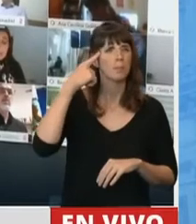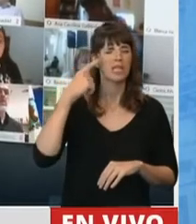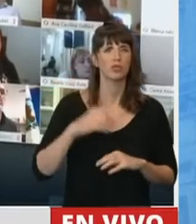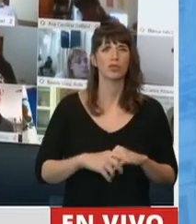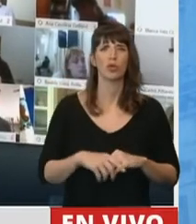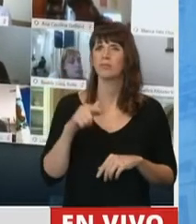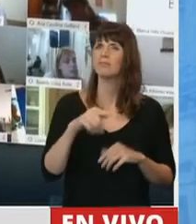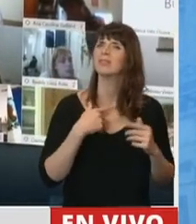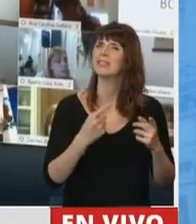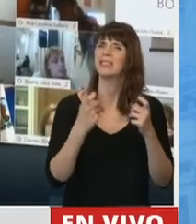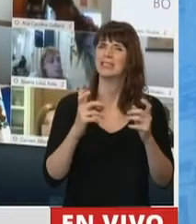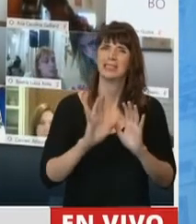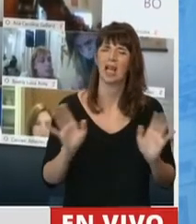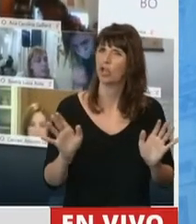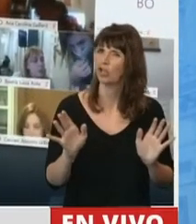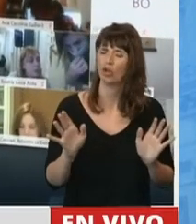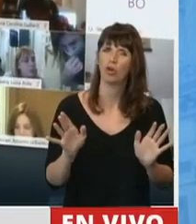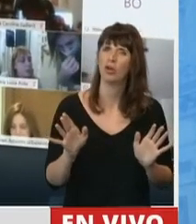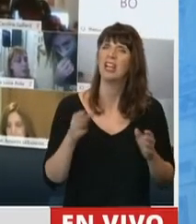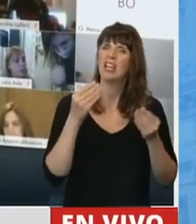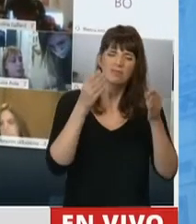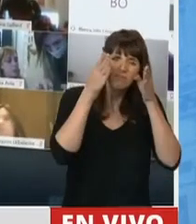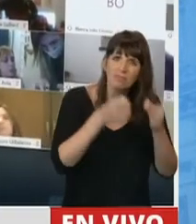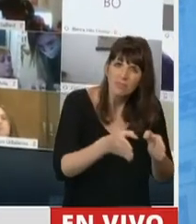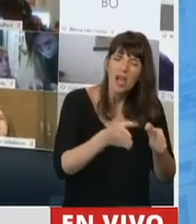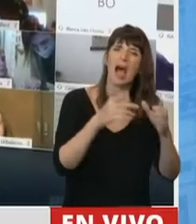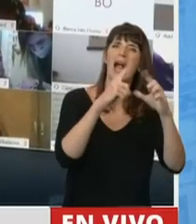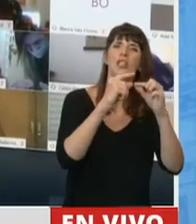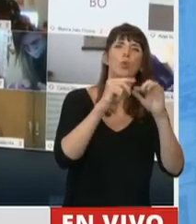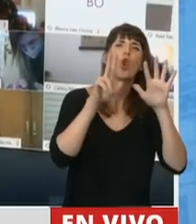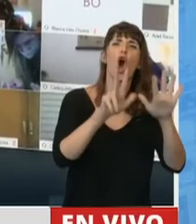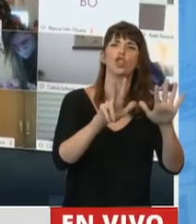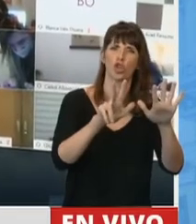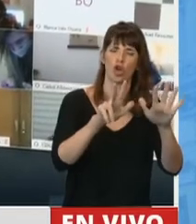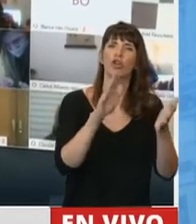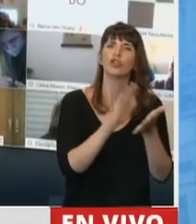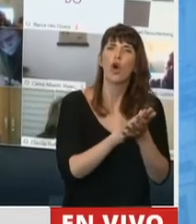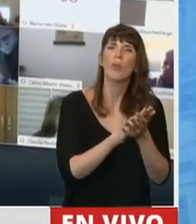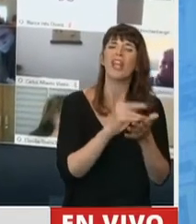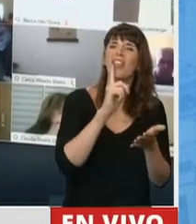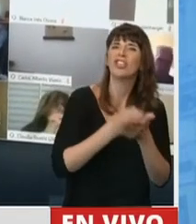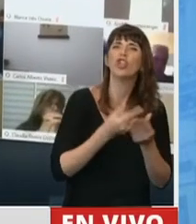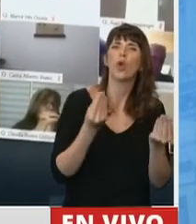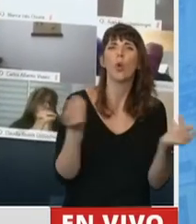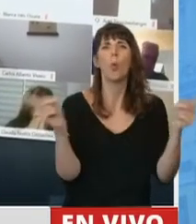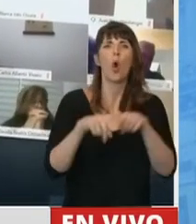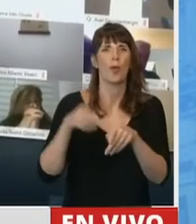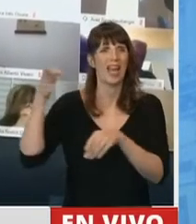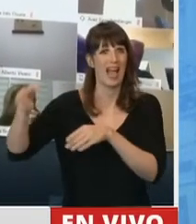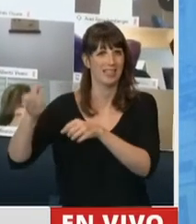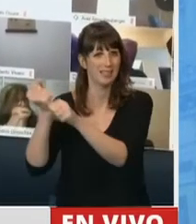necesario poner el acento en el artículo 8 sobre el tema de la reversibilidad. Y les pido a